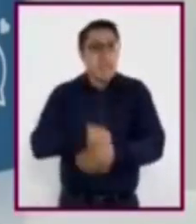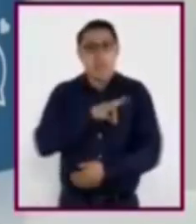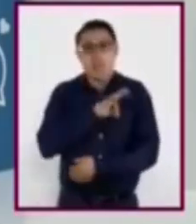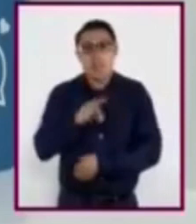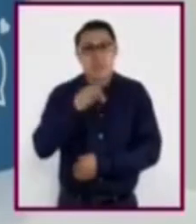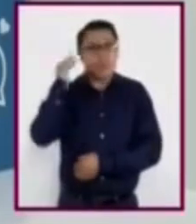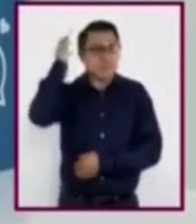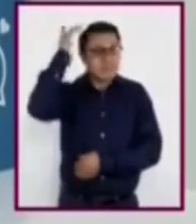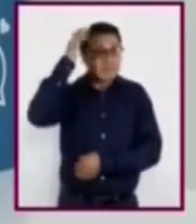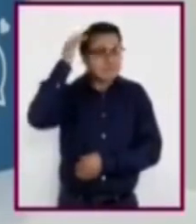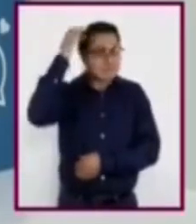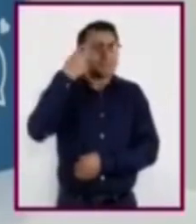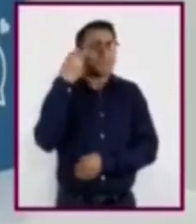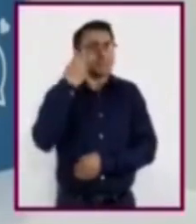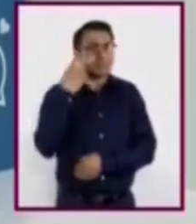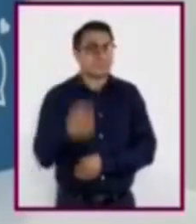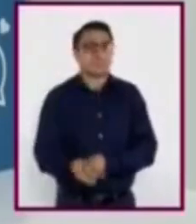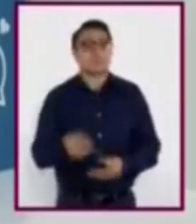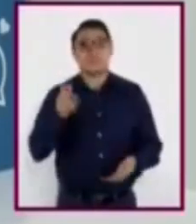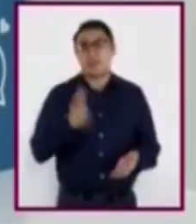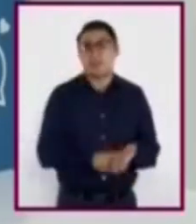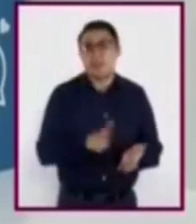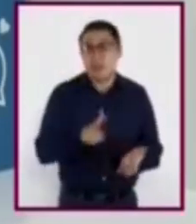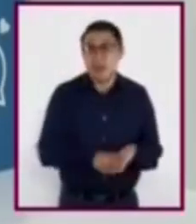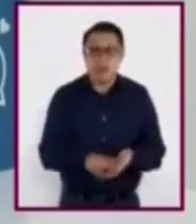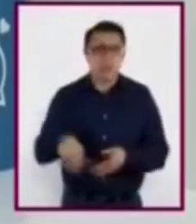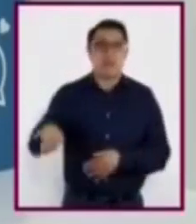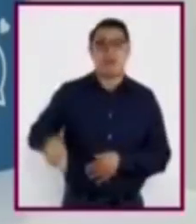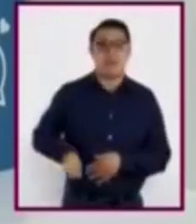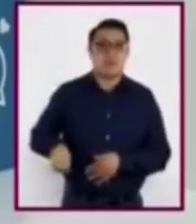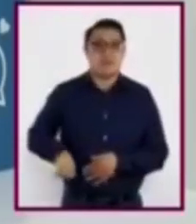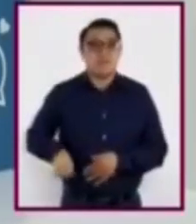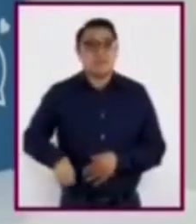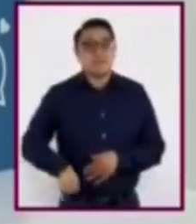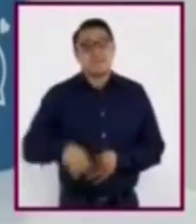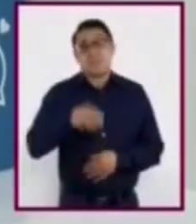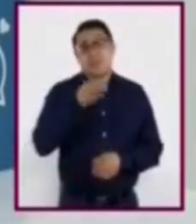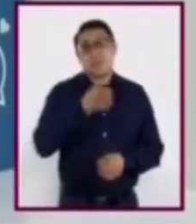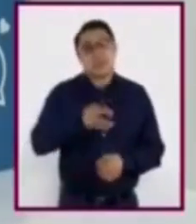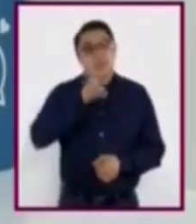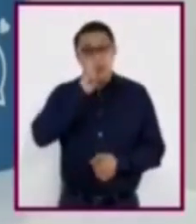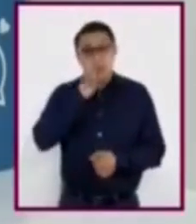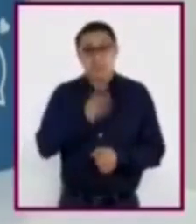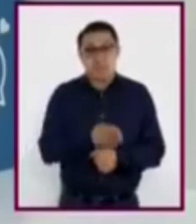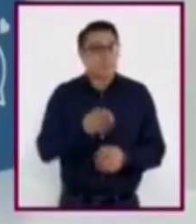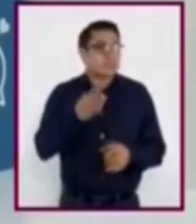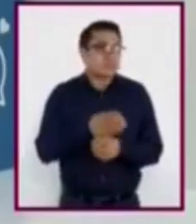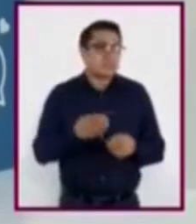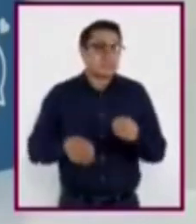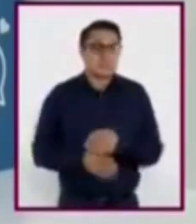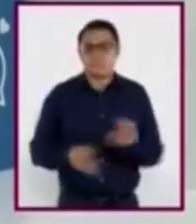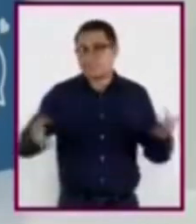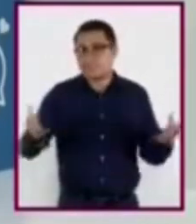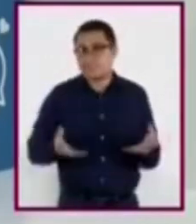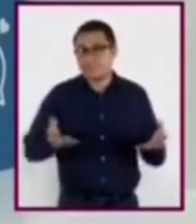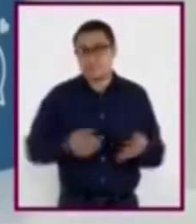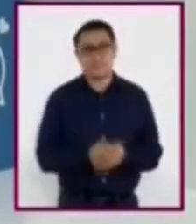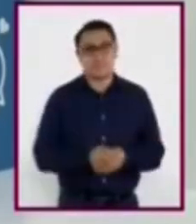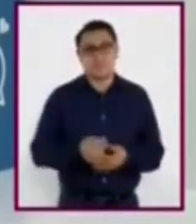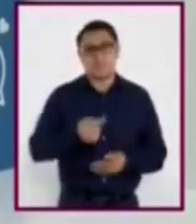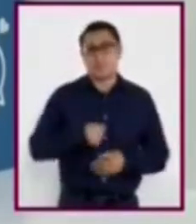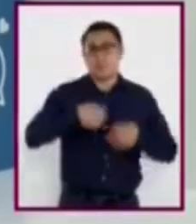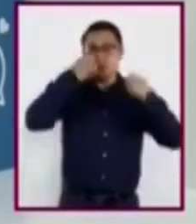la razón, los principios, los intereses y asumir la responsabilidad de los actos. Estoy segura que ustedes